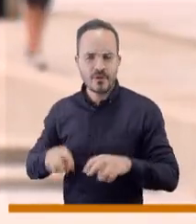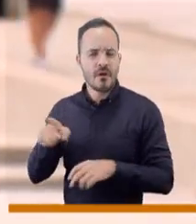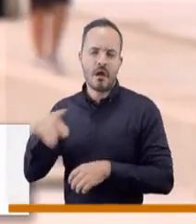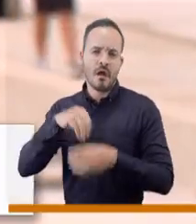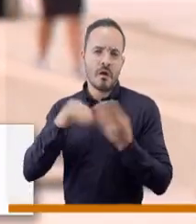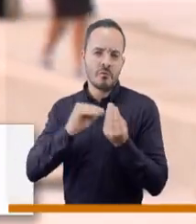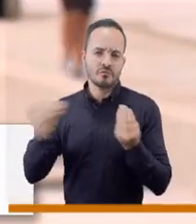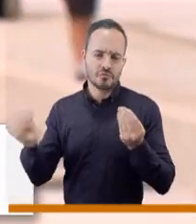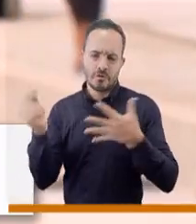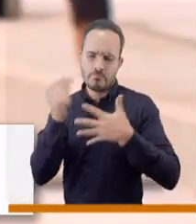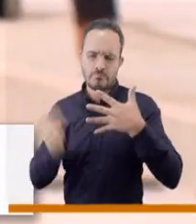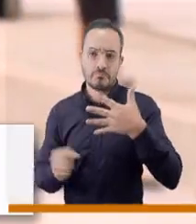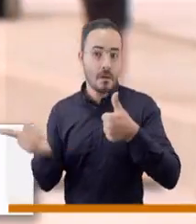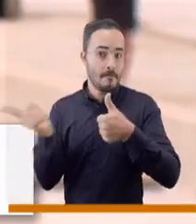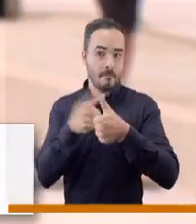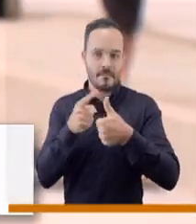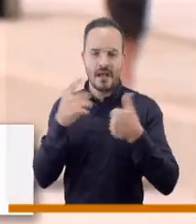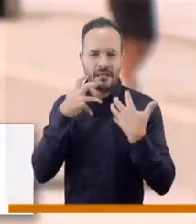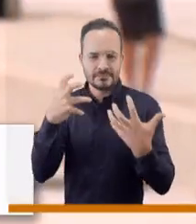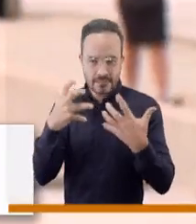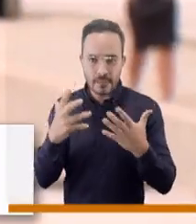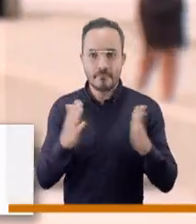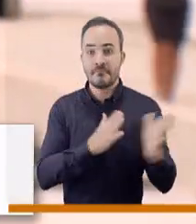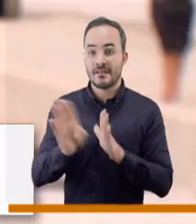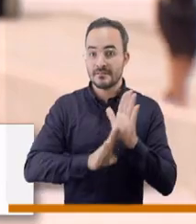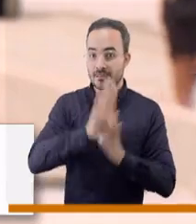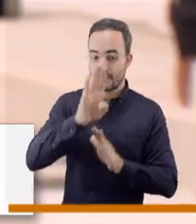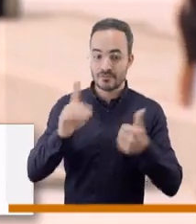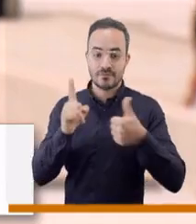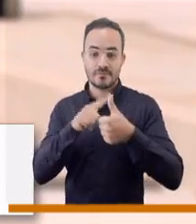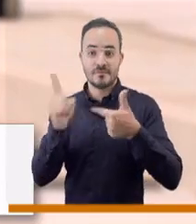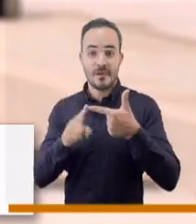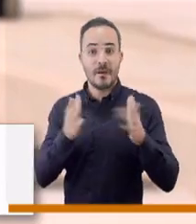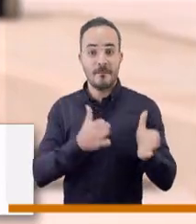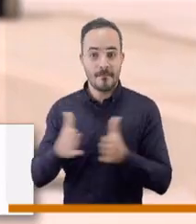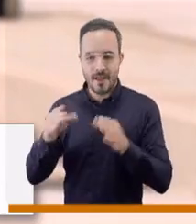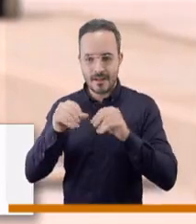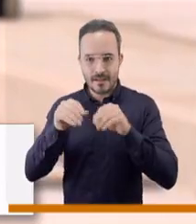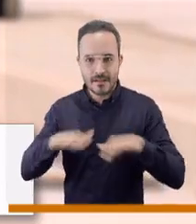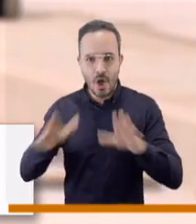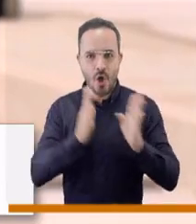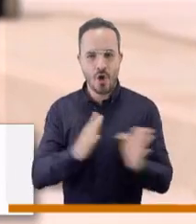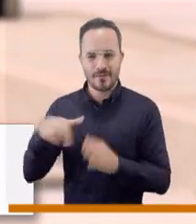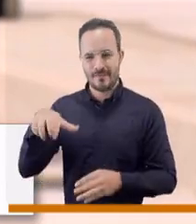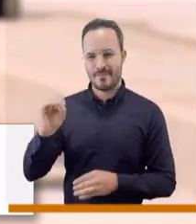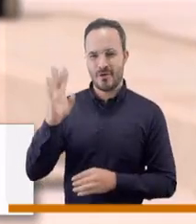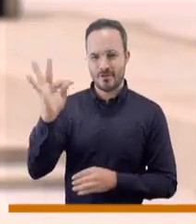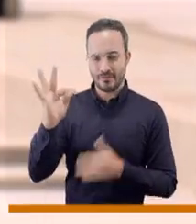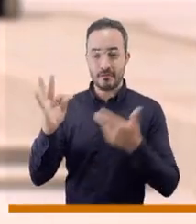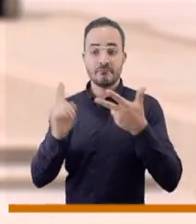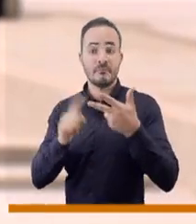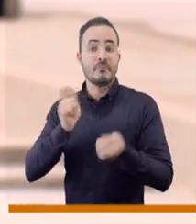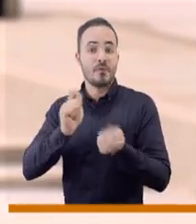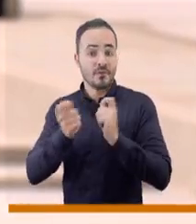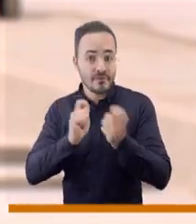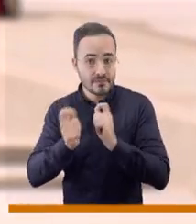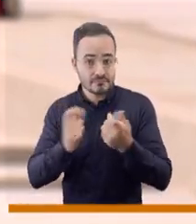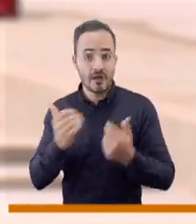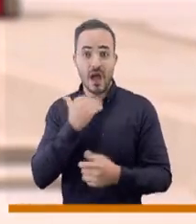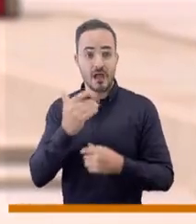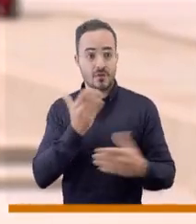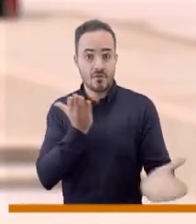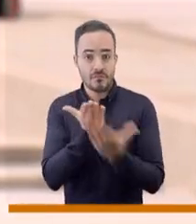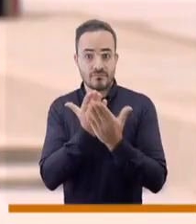funciones más destacadas, adoptar el Plan de Desarrollo, el Plan de Ordenamiento Territorial, sus modificaciones, los instrumentos que los